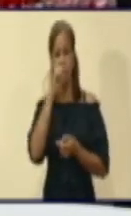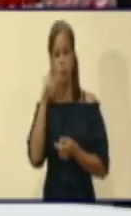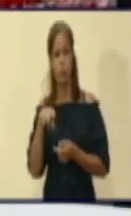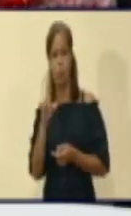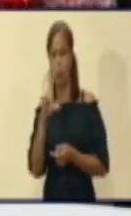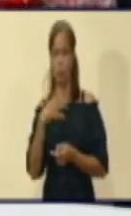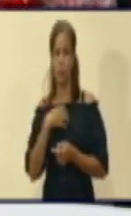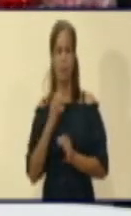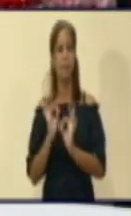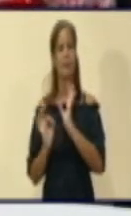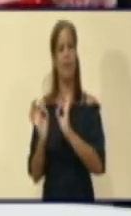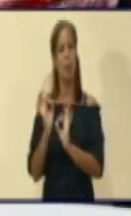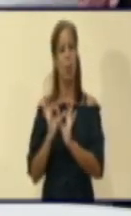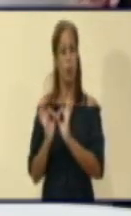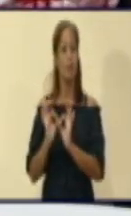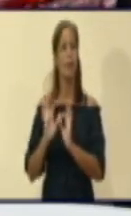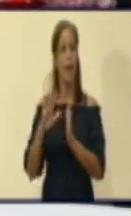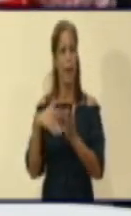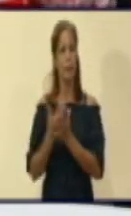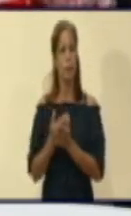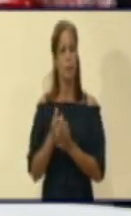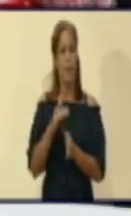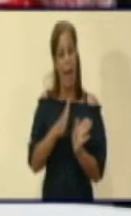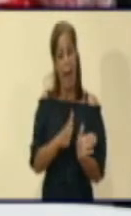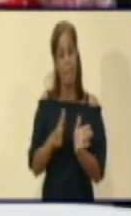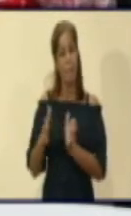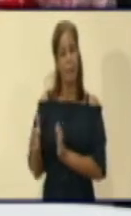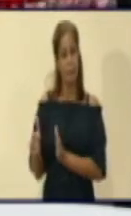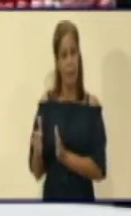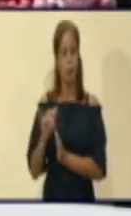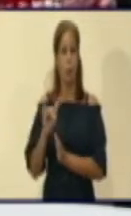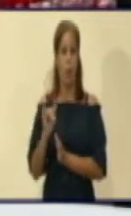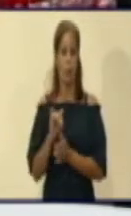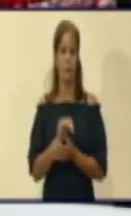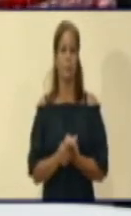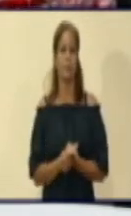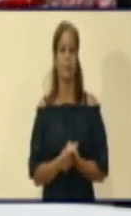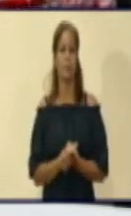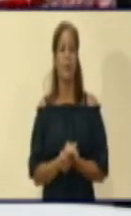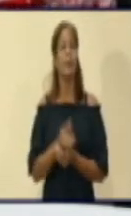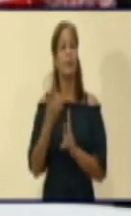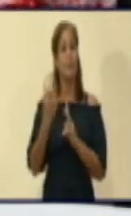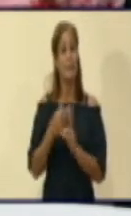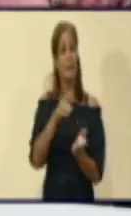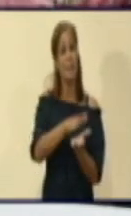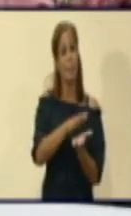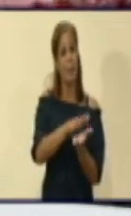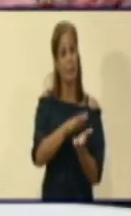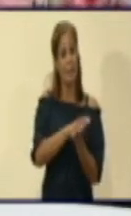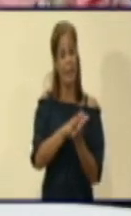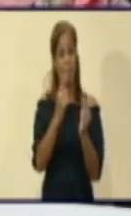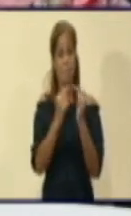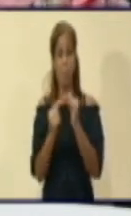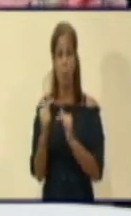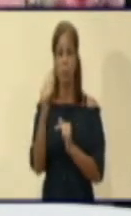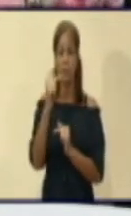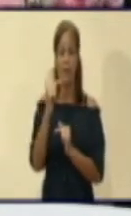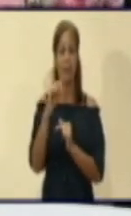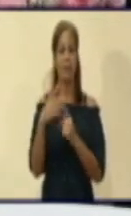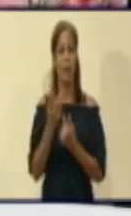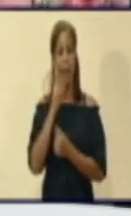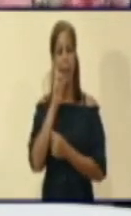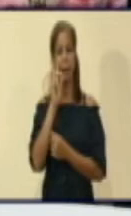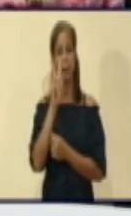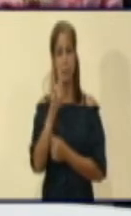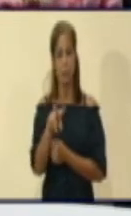cuidar a su bebé y que se ha aplazado el otorgamiento desde el círculo infantil. Y también se mantiene de manera priorizada la atención por parte de los